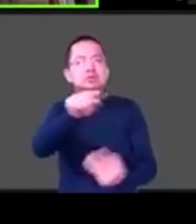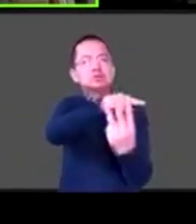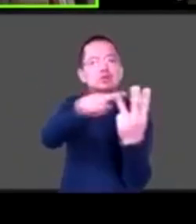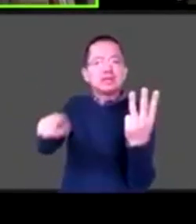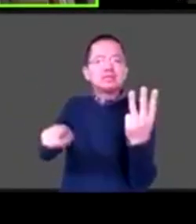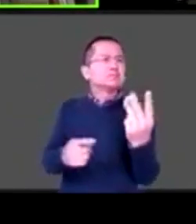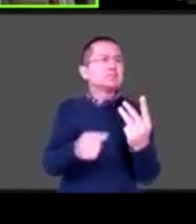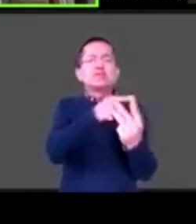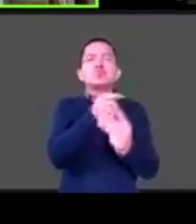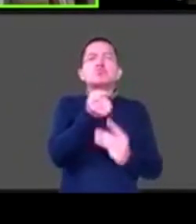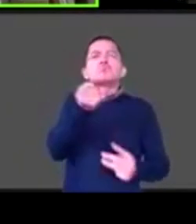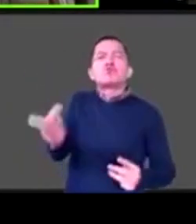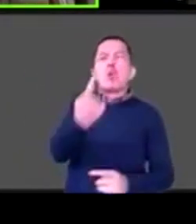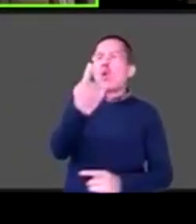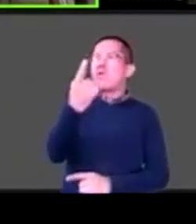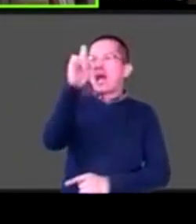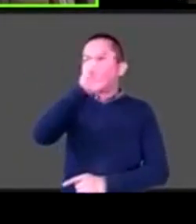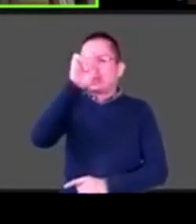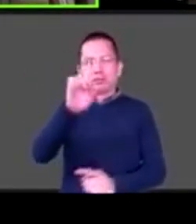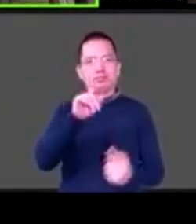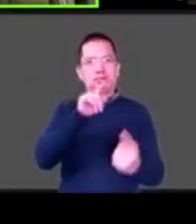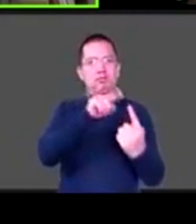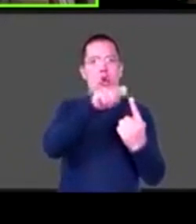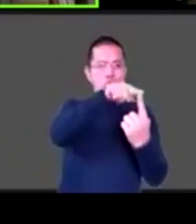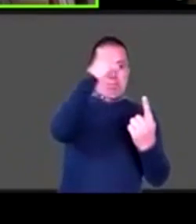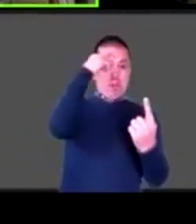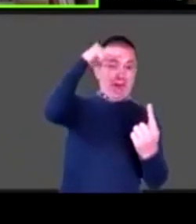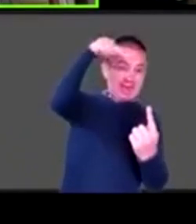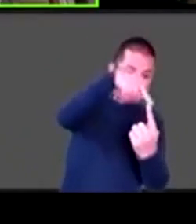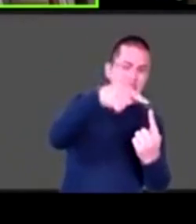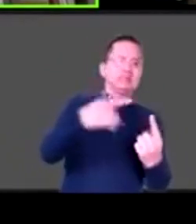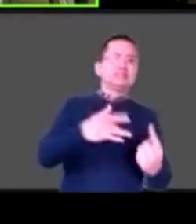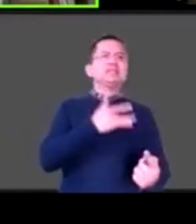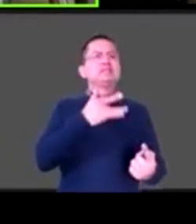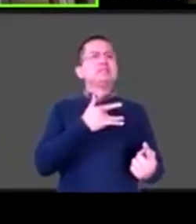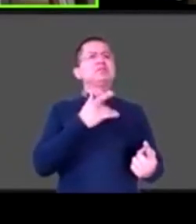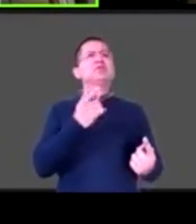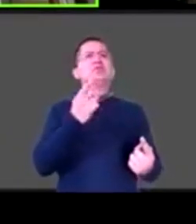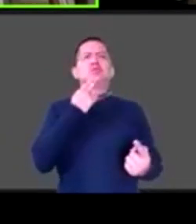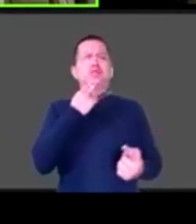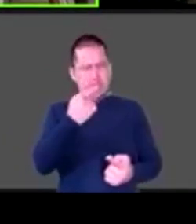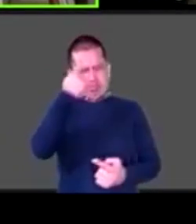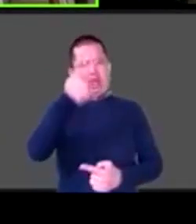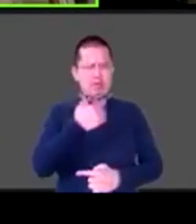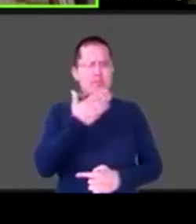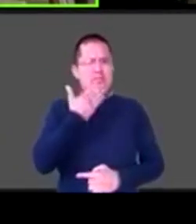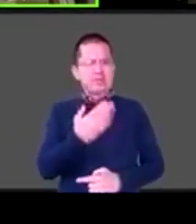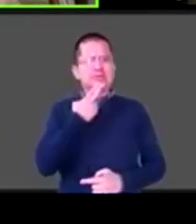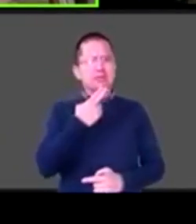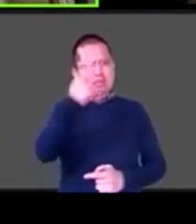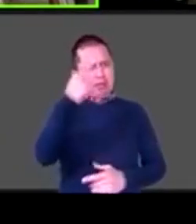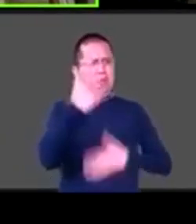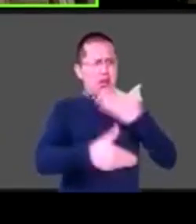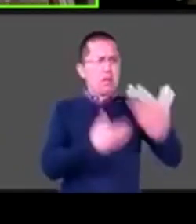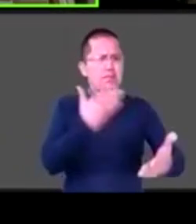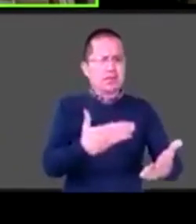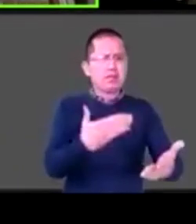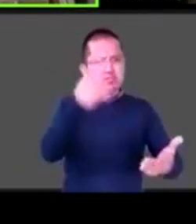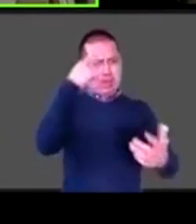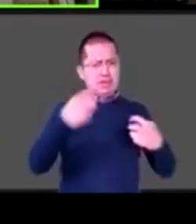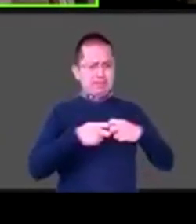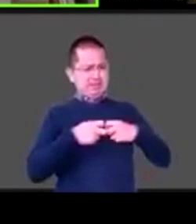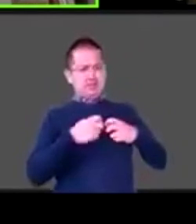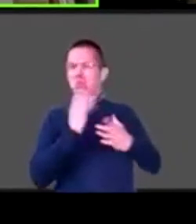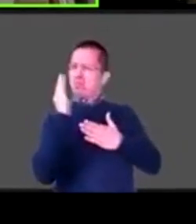personal? Que se lo podrían trasladar a otra persona. Jorge, Juventino, Katia, ¿qué les ha funcionado para bajar la tensión en la